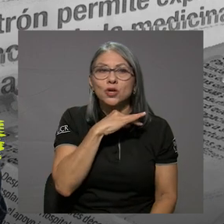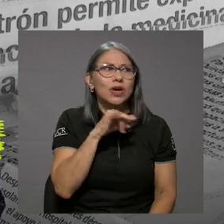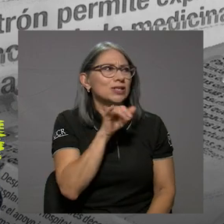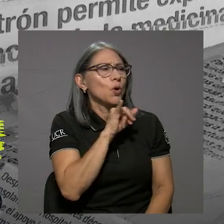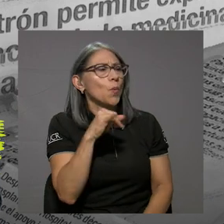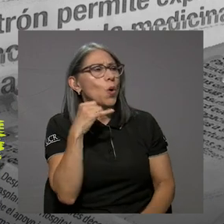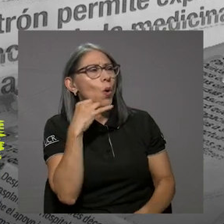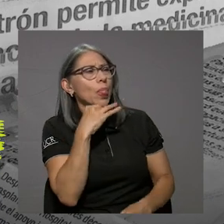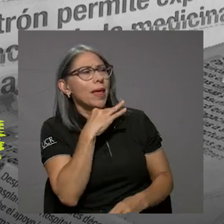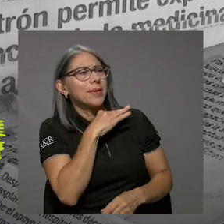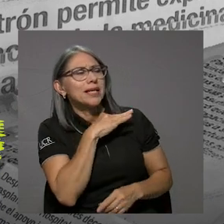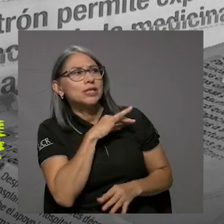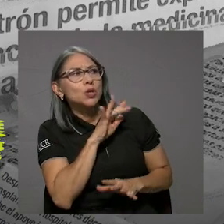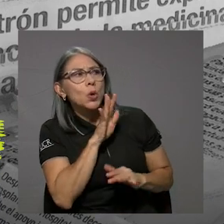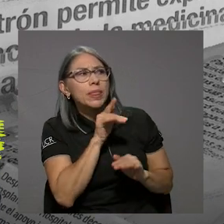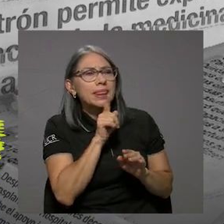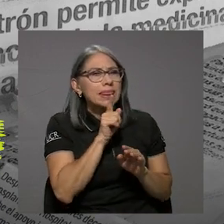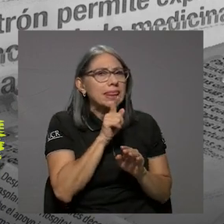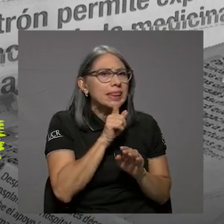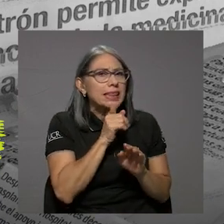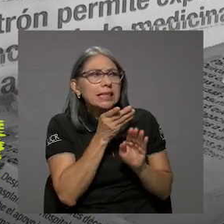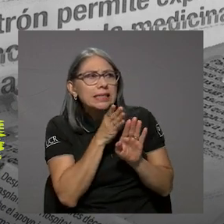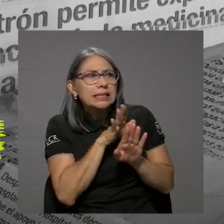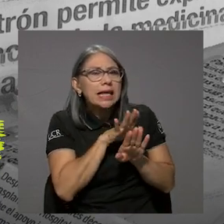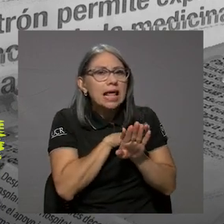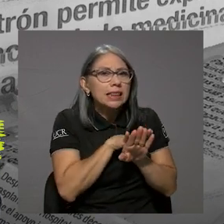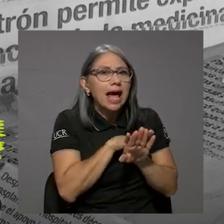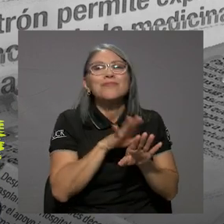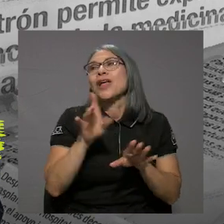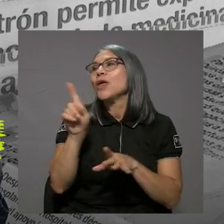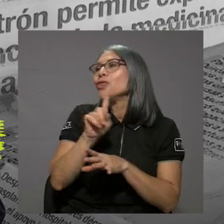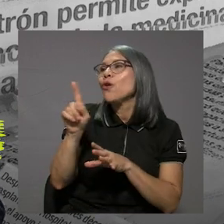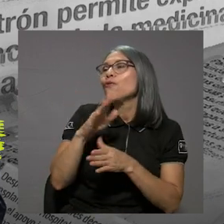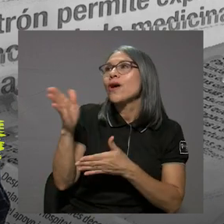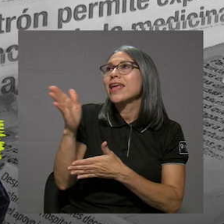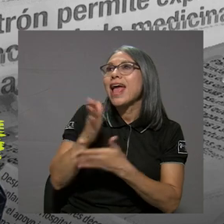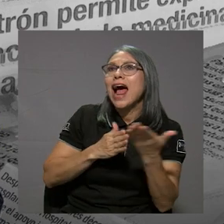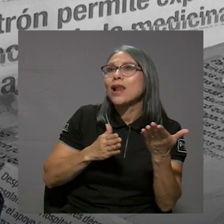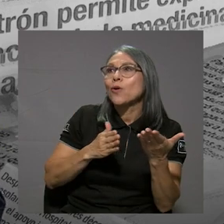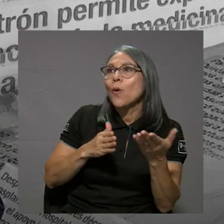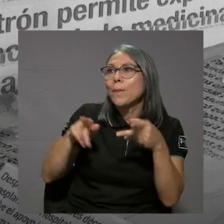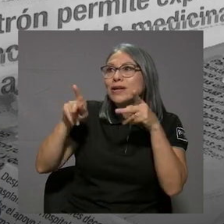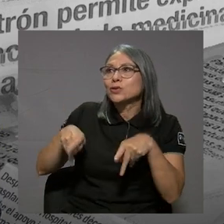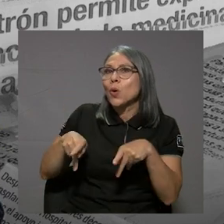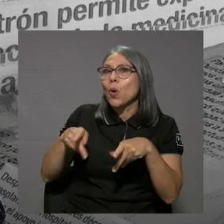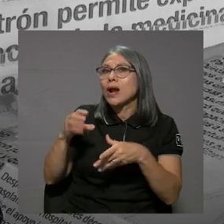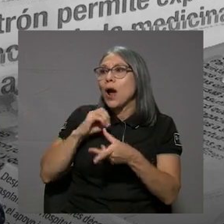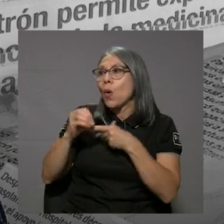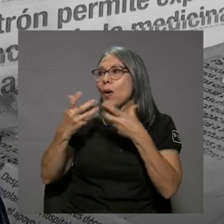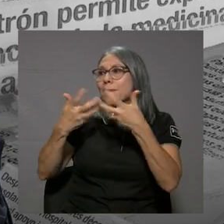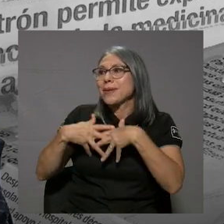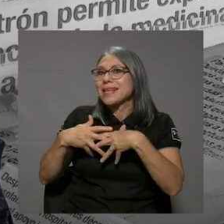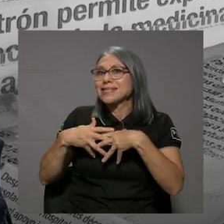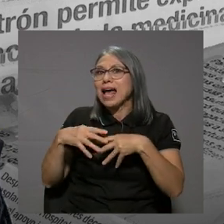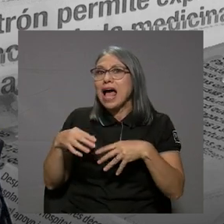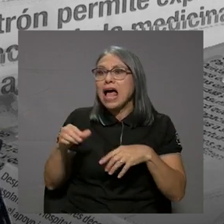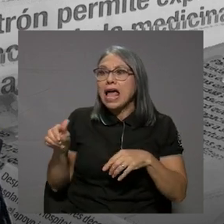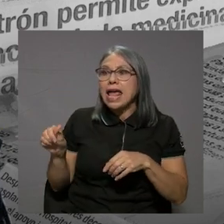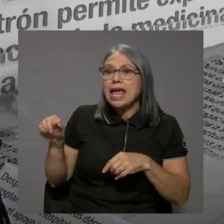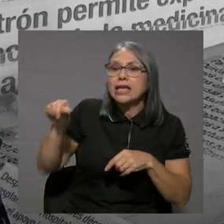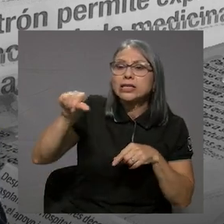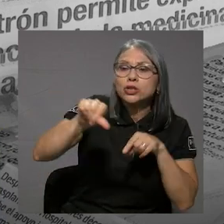ves... Discreta. Discreta. O sea, vos decís, no fue provocada porque alguien le echó algo. No. Pero sí una